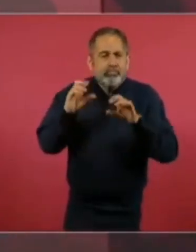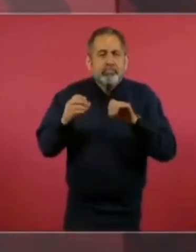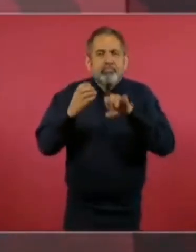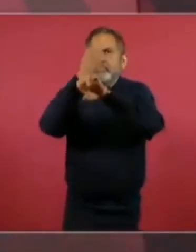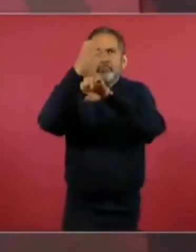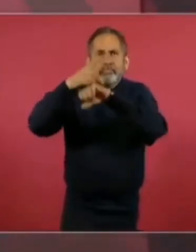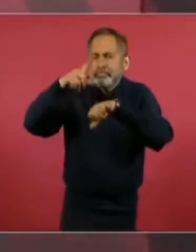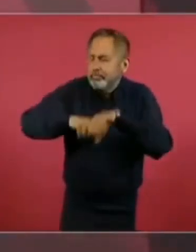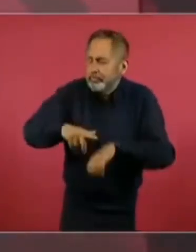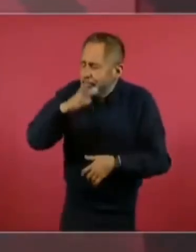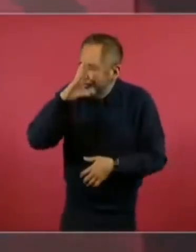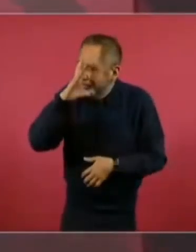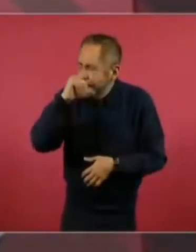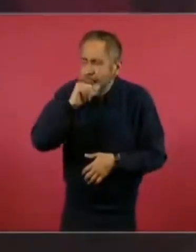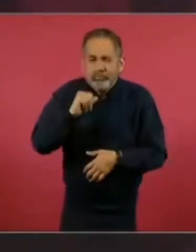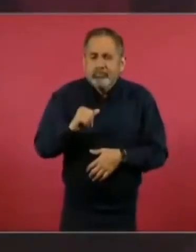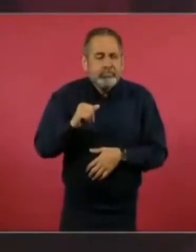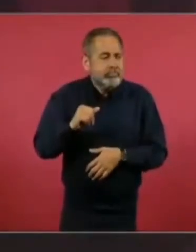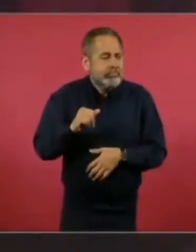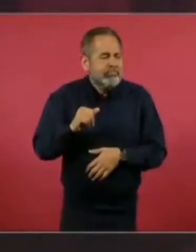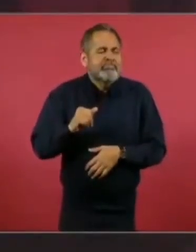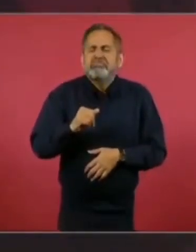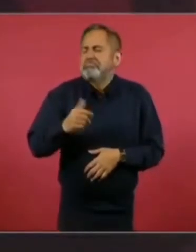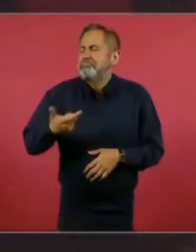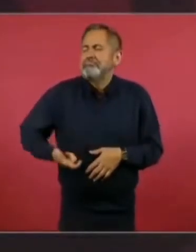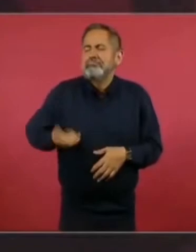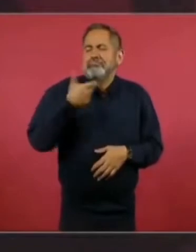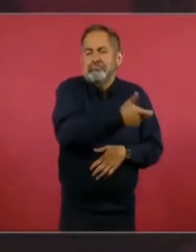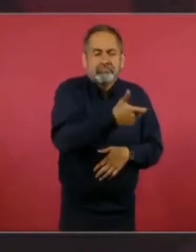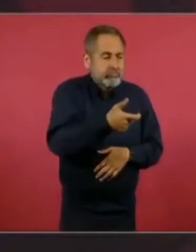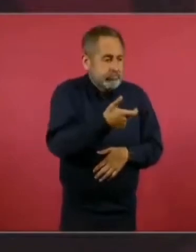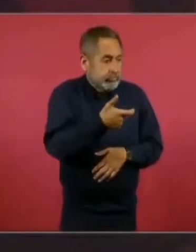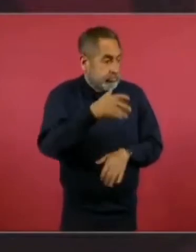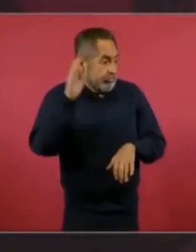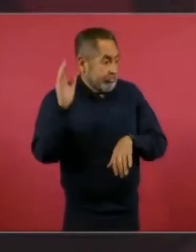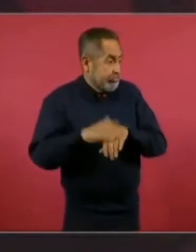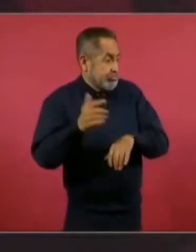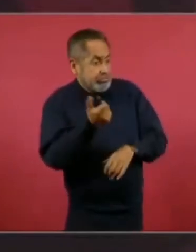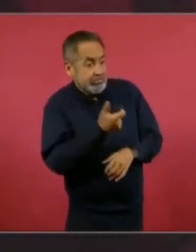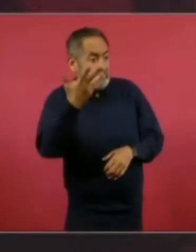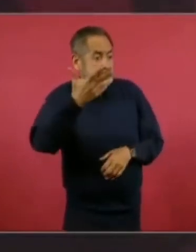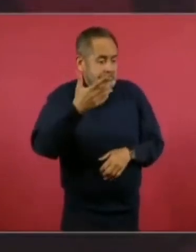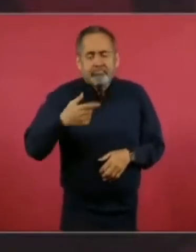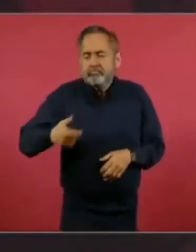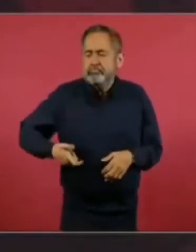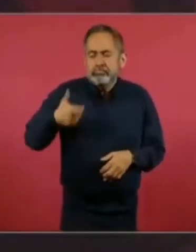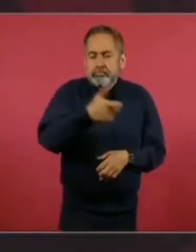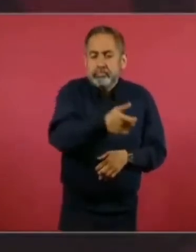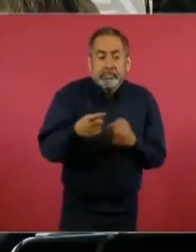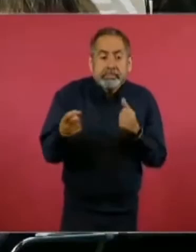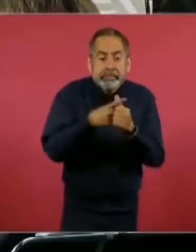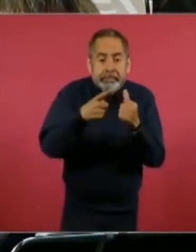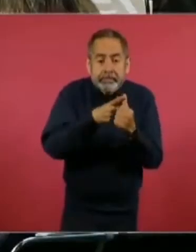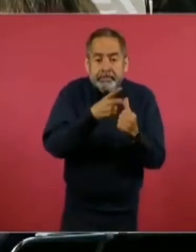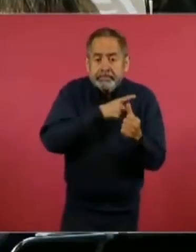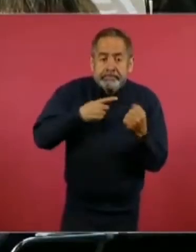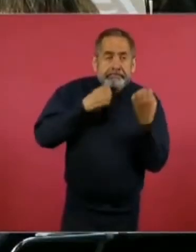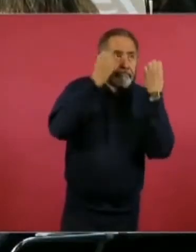pagar algo si no está de por medio un avalúo.